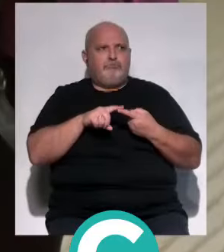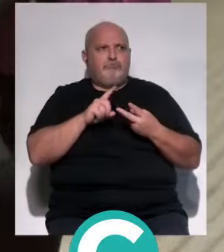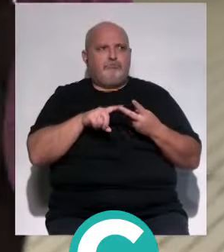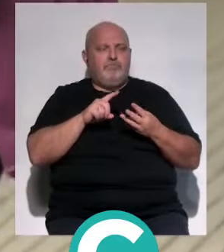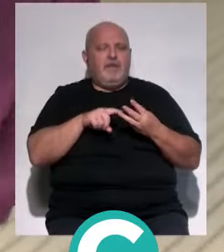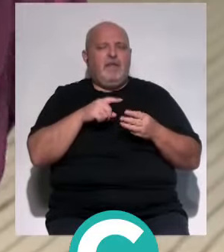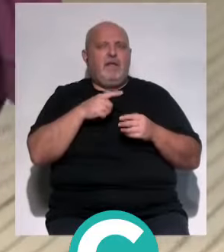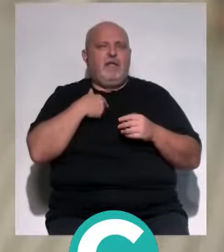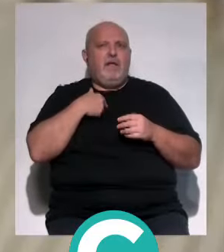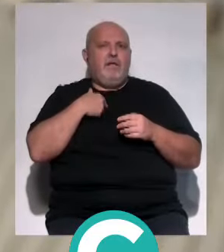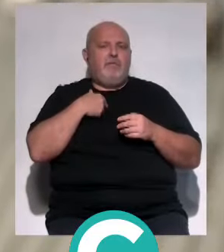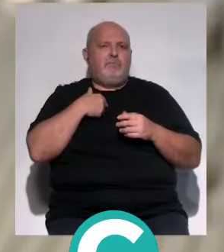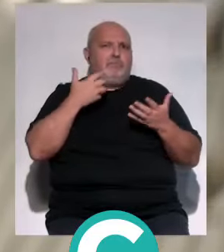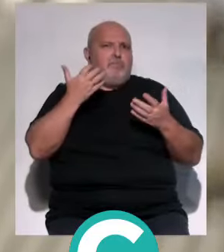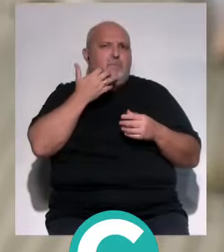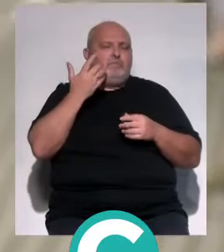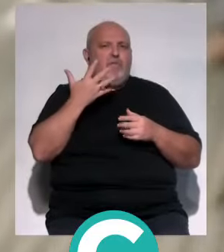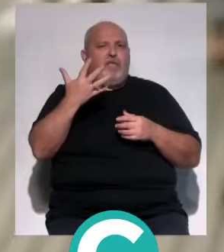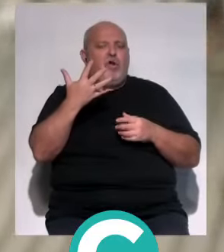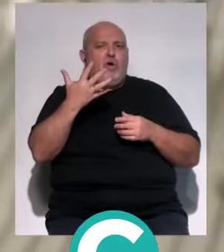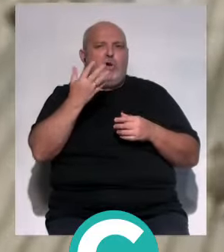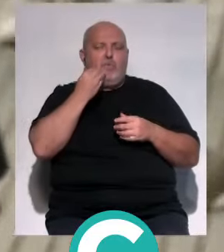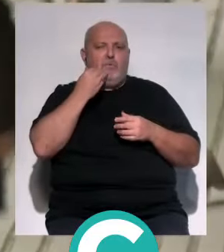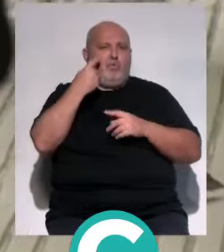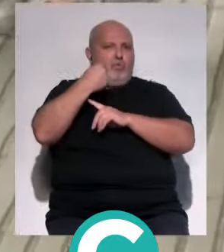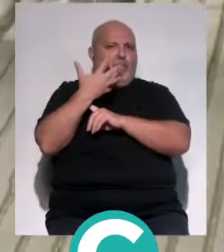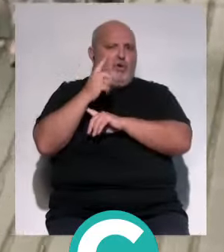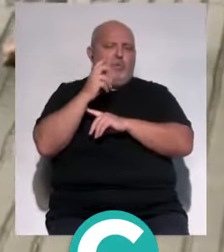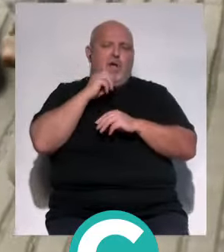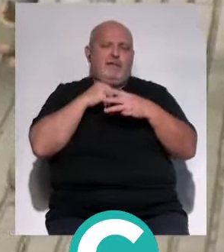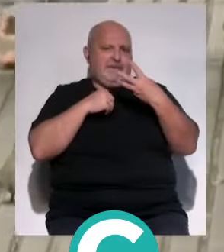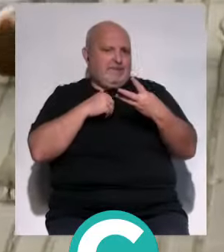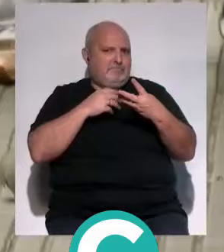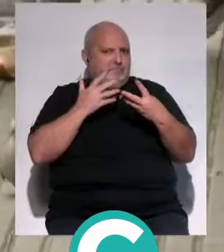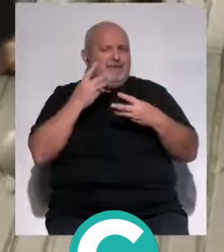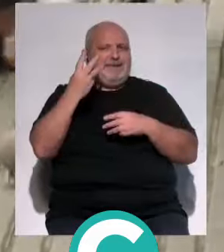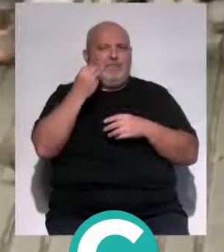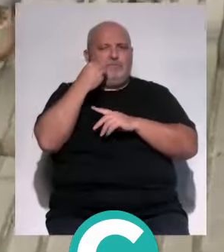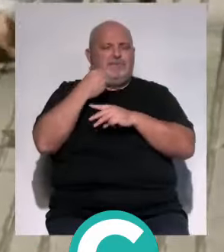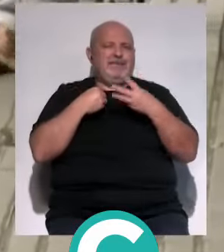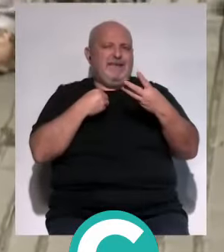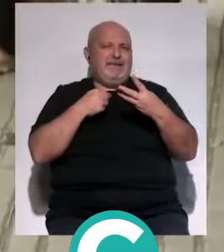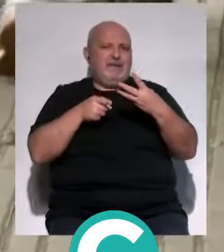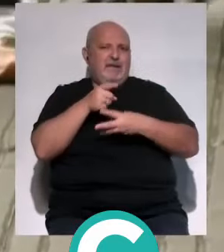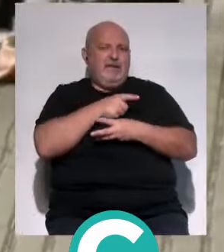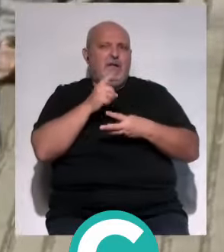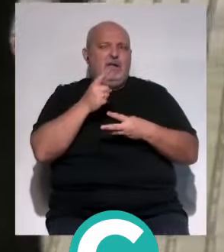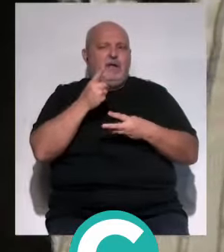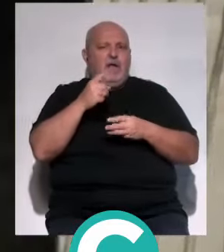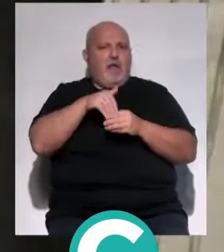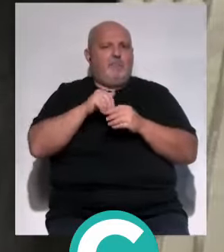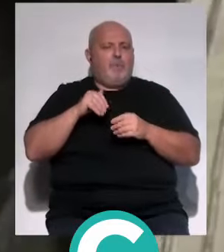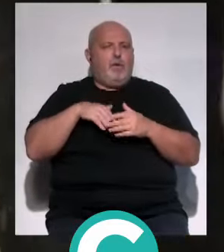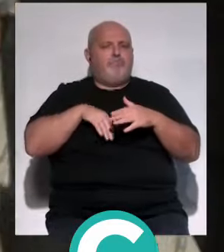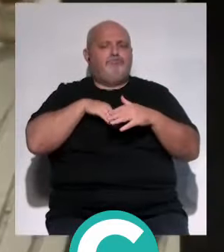qué es lo que, pues venga, en vez de cinco comidas, no te obligues a cinco comidas, haz tres comidas, pero tres comidas que sean nutritivas, tres comidas que tu